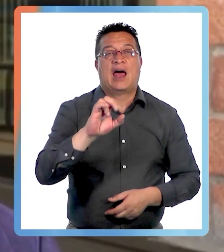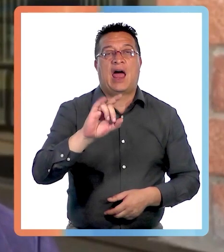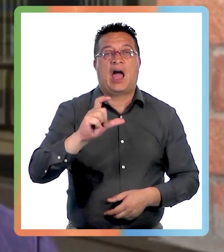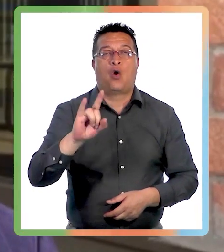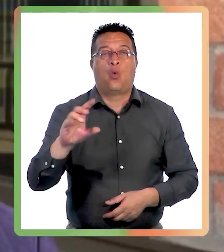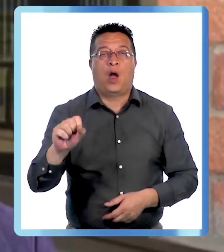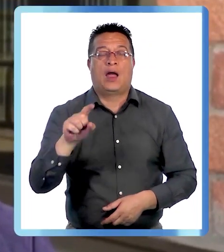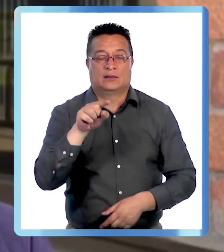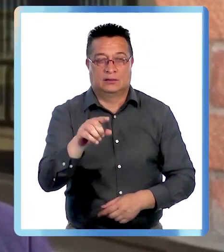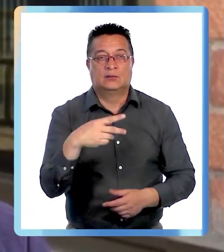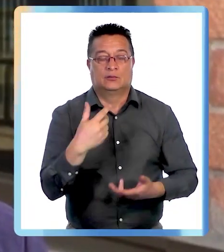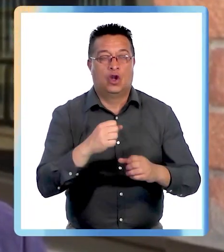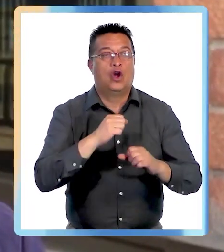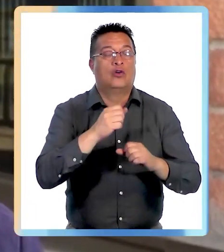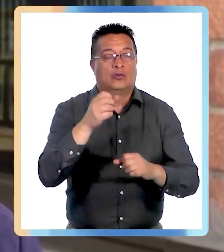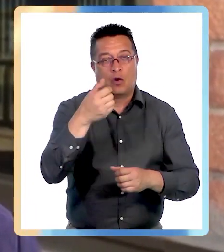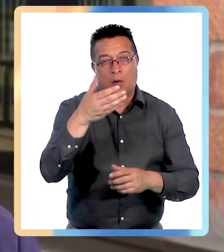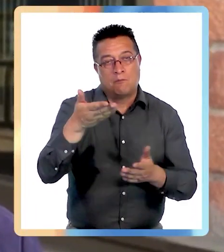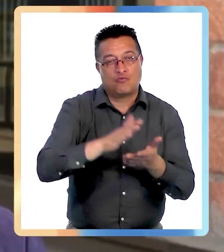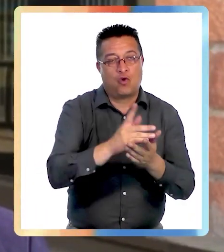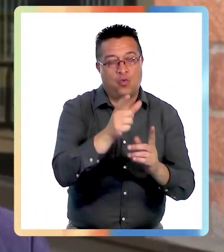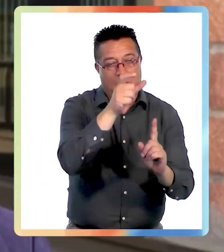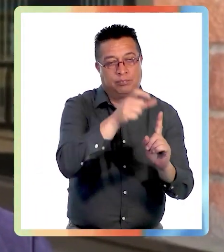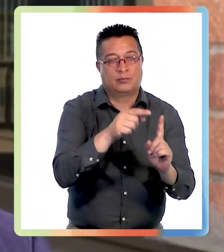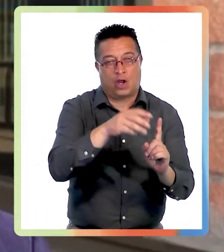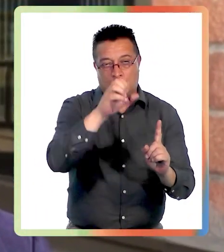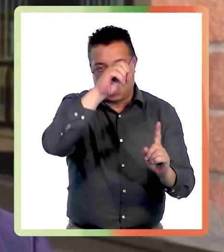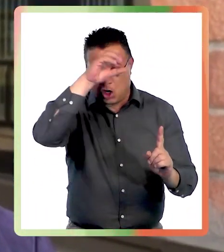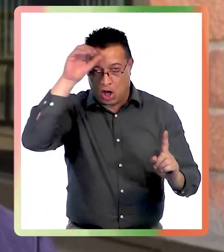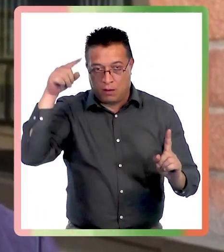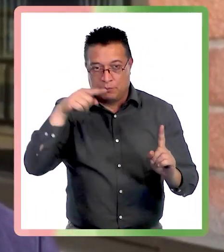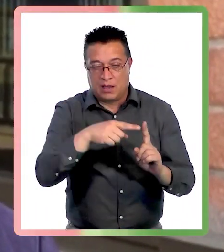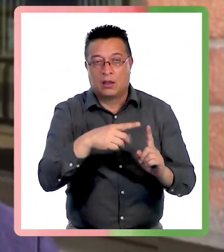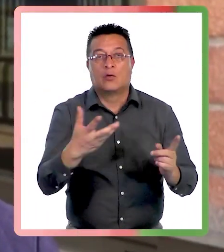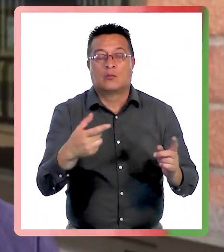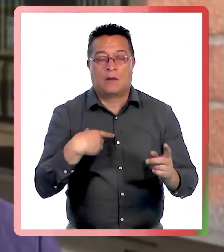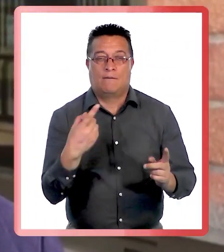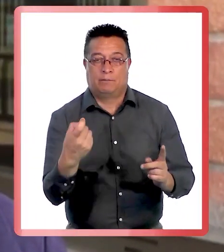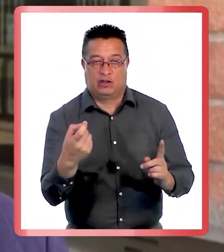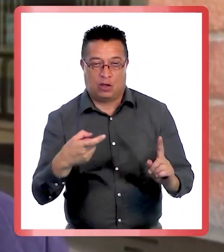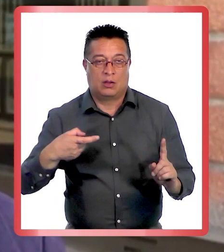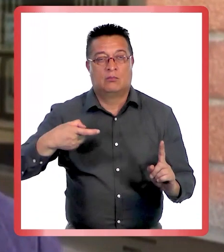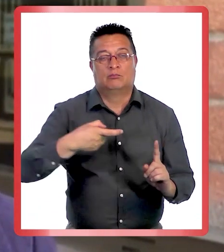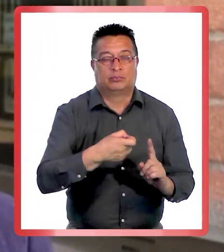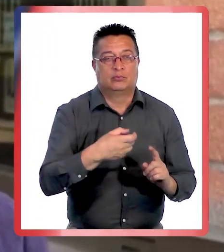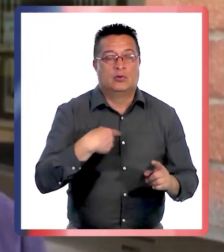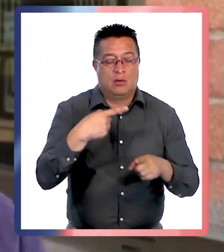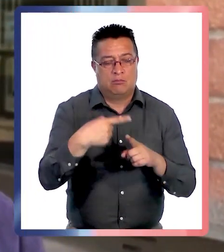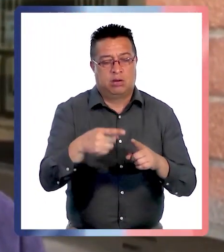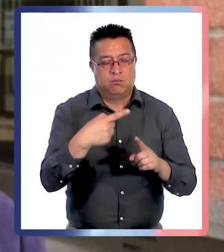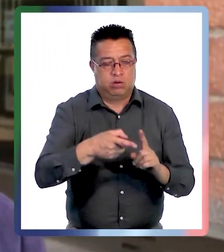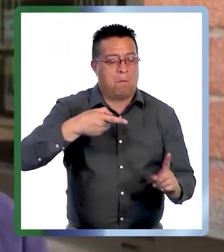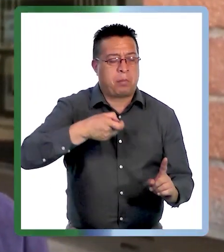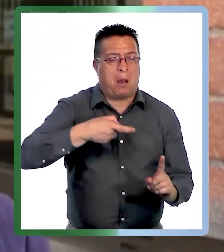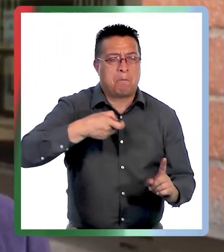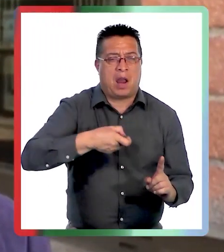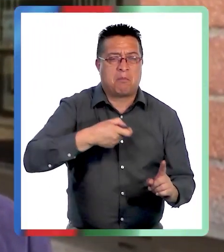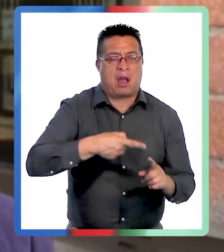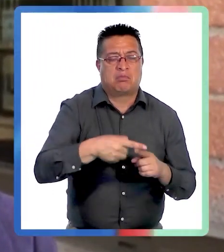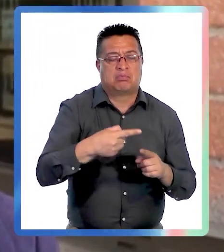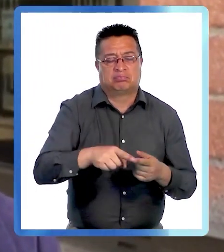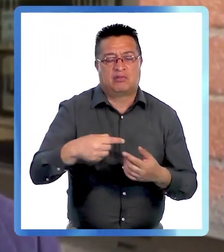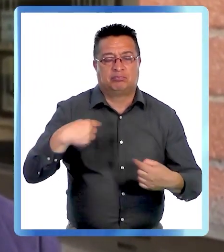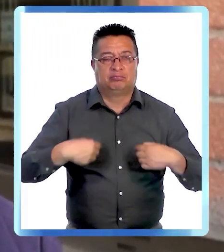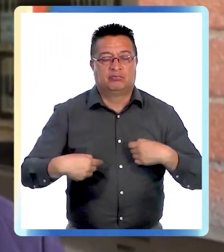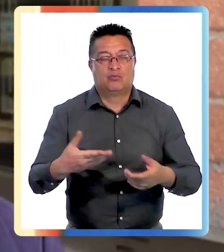que cometeron un homicidio en contra de un ciudadano colombiano a través de un arma de fuego, dándole múltiples disparos en su cuerpo.